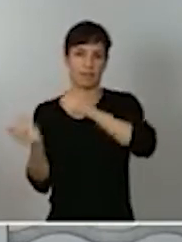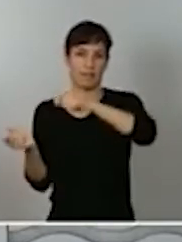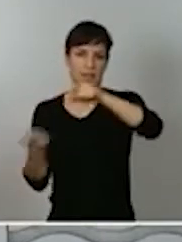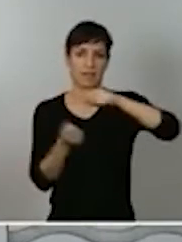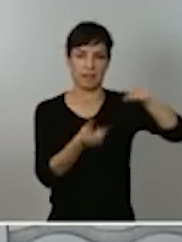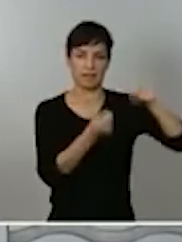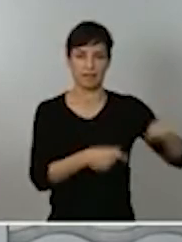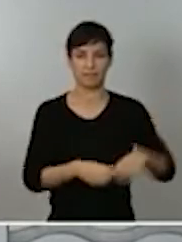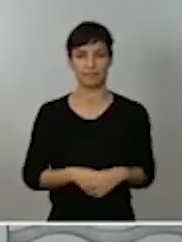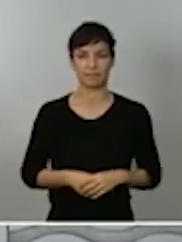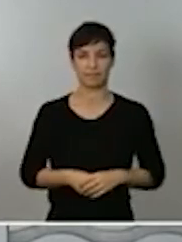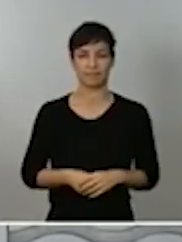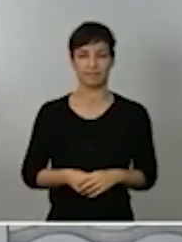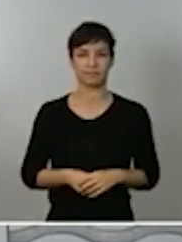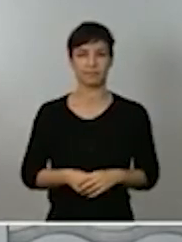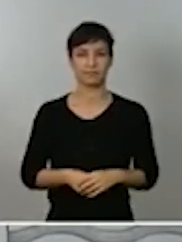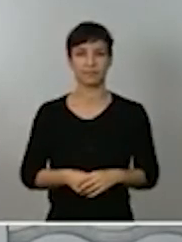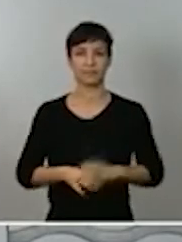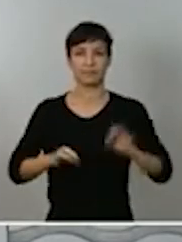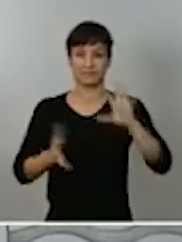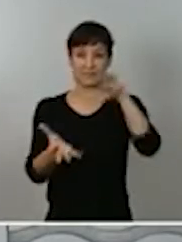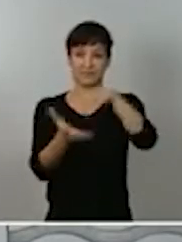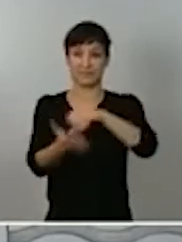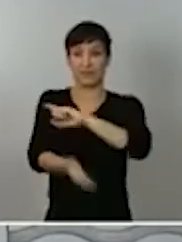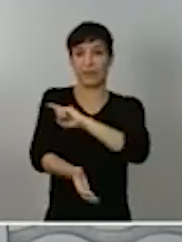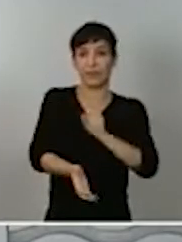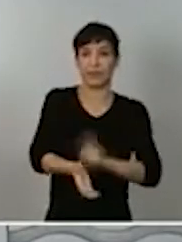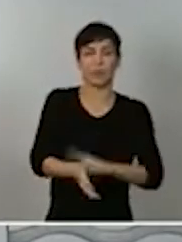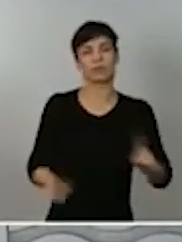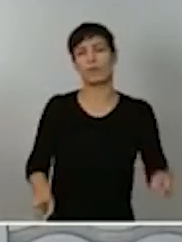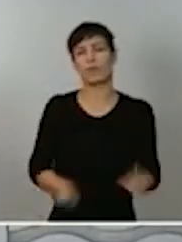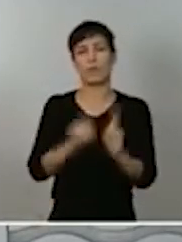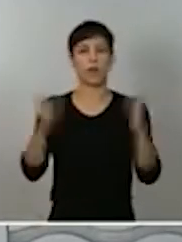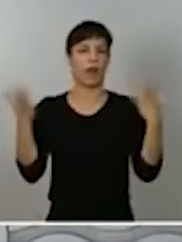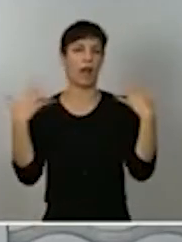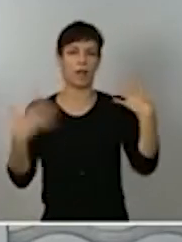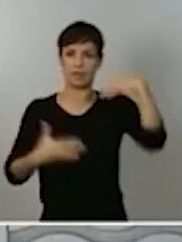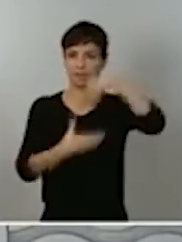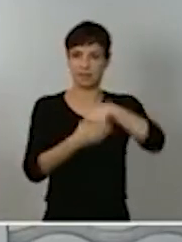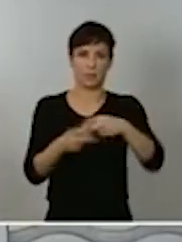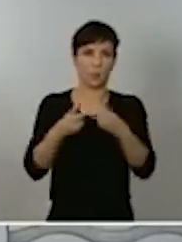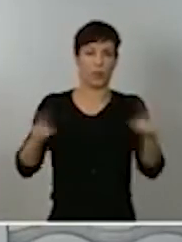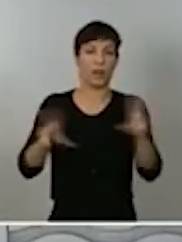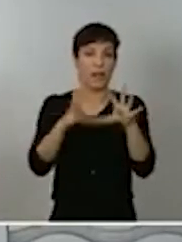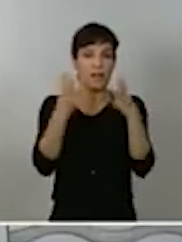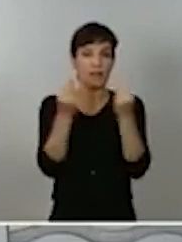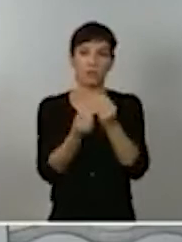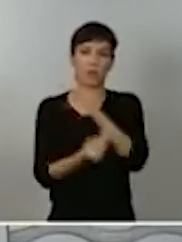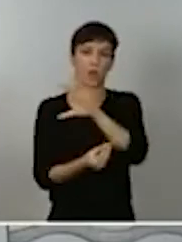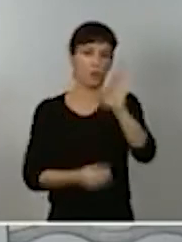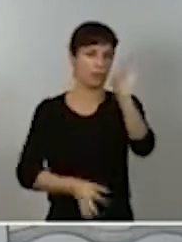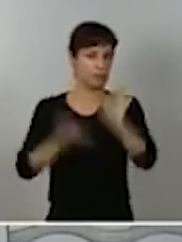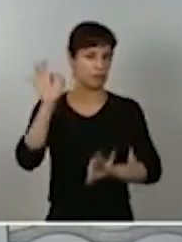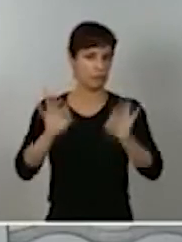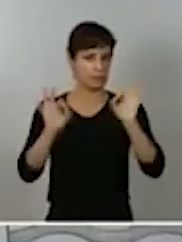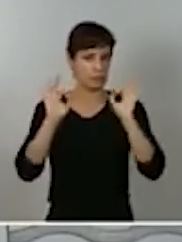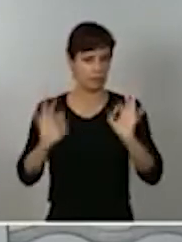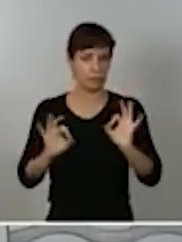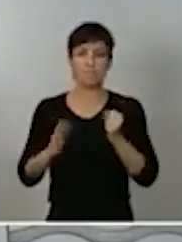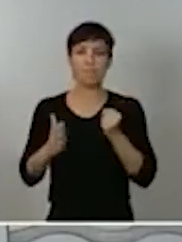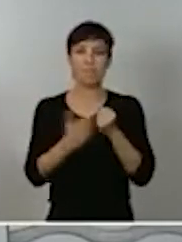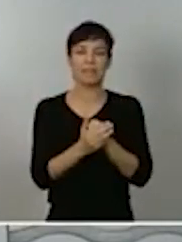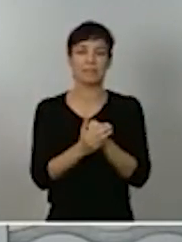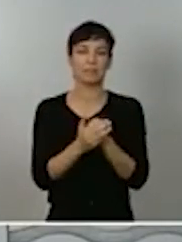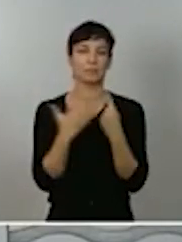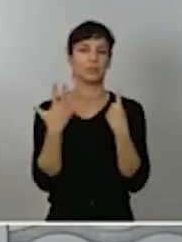En las instalaciones deportivas, tanto al aire libre como de interior, el aforo también se reduce al 50%, con un máximo de seis personas